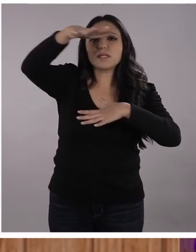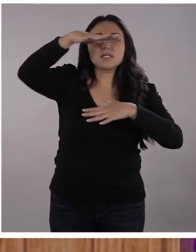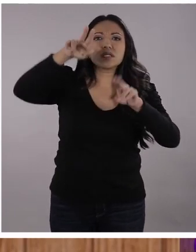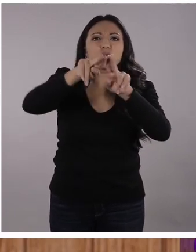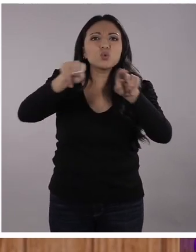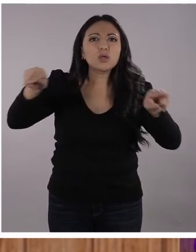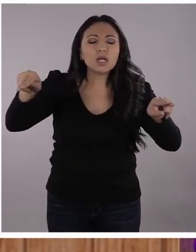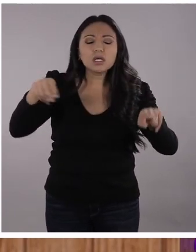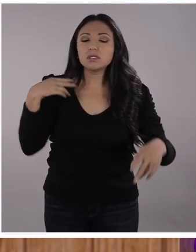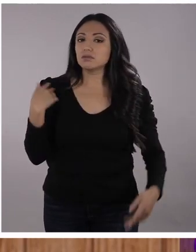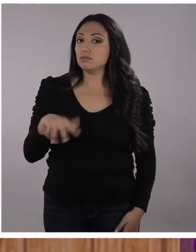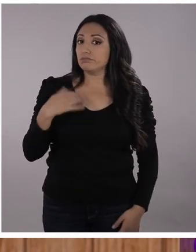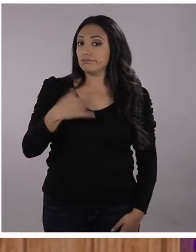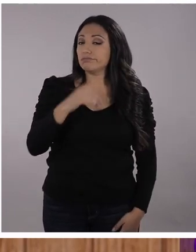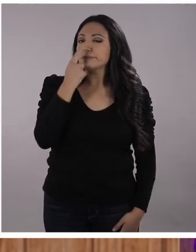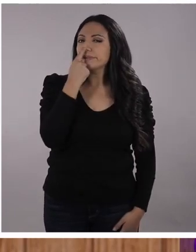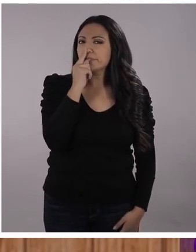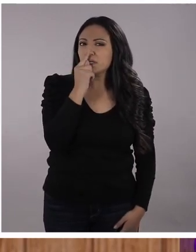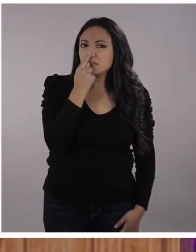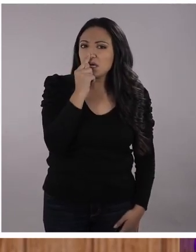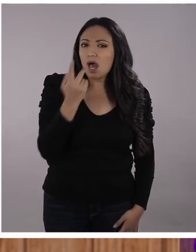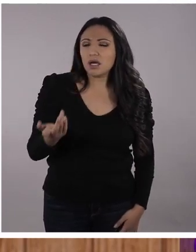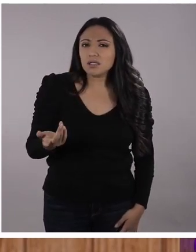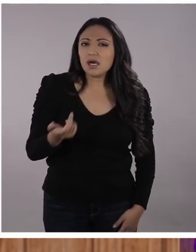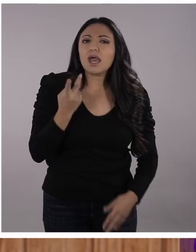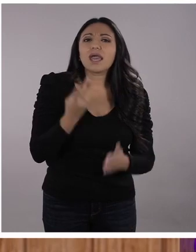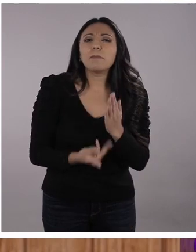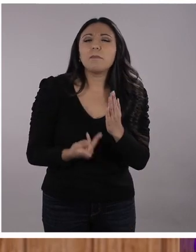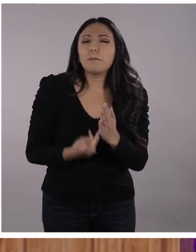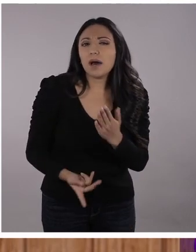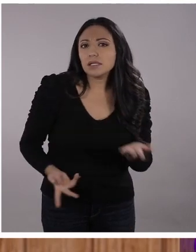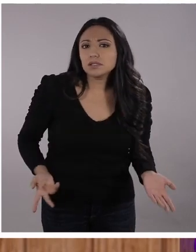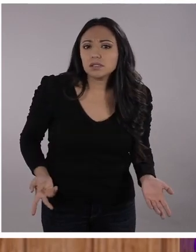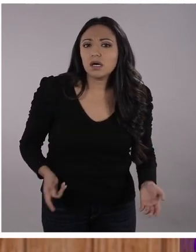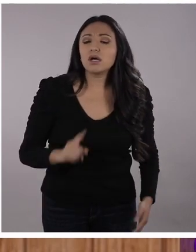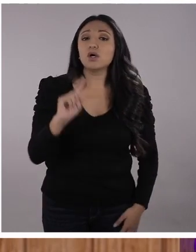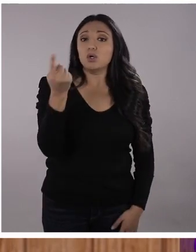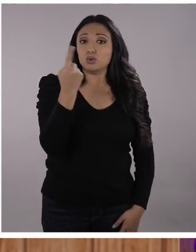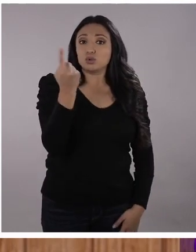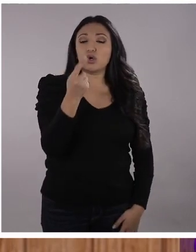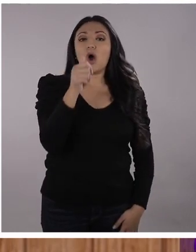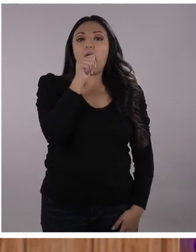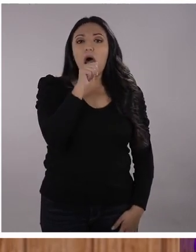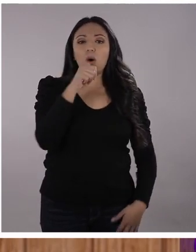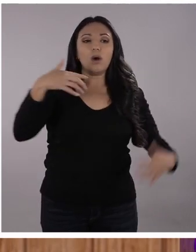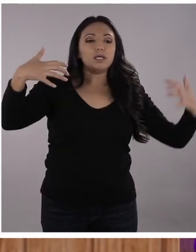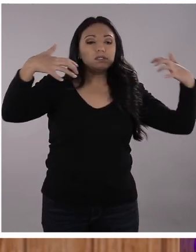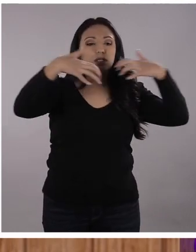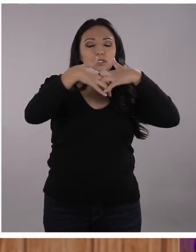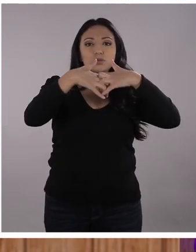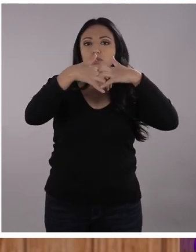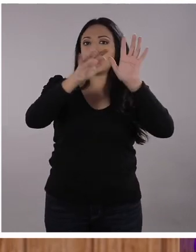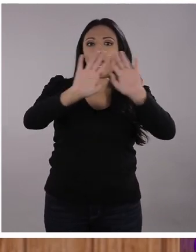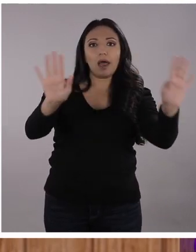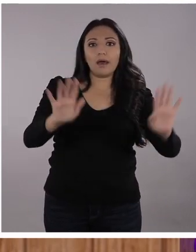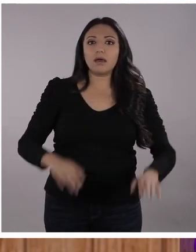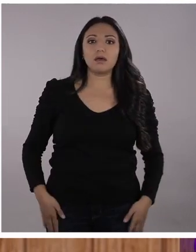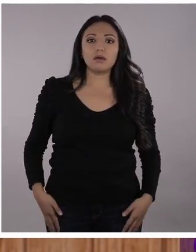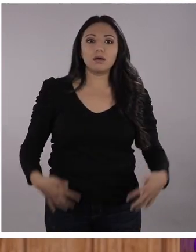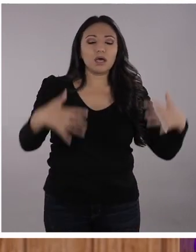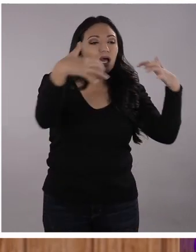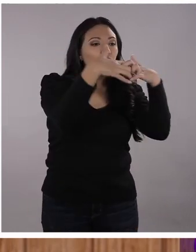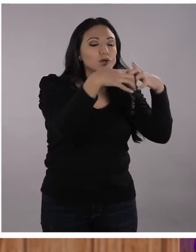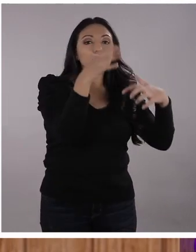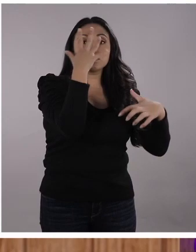Esto es un tema apasionante, conocer qué es lo que realmente pasa. No es solamente que el agua fría con la caliente se juntan,